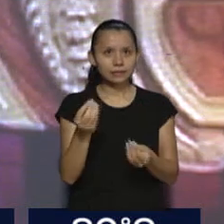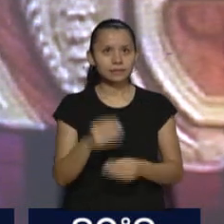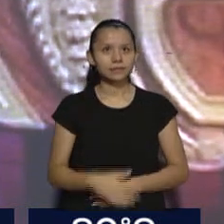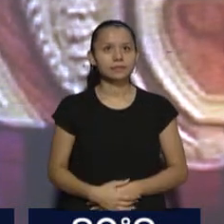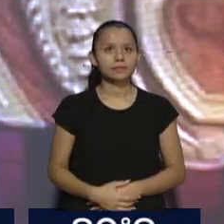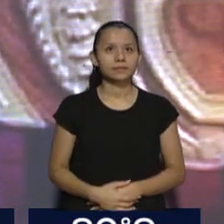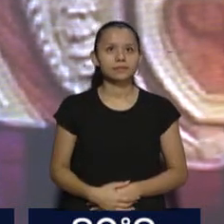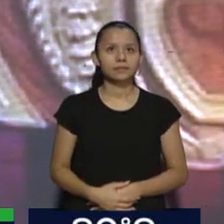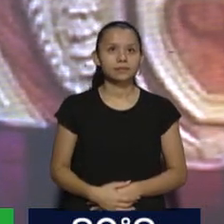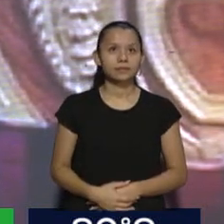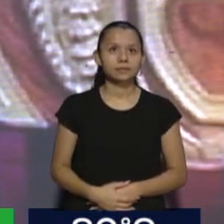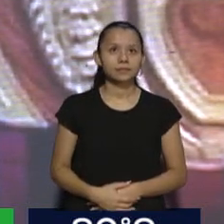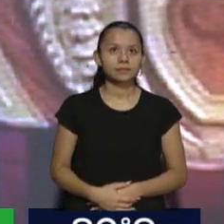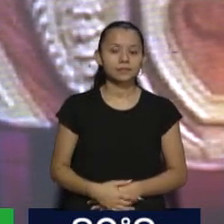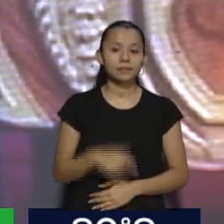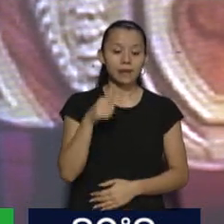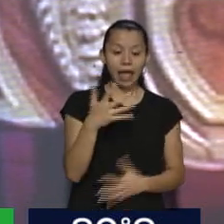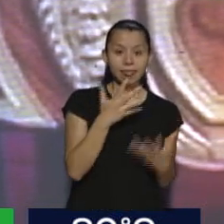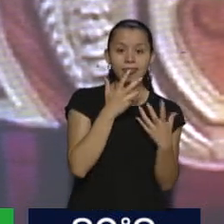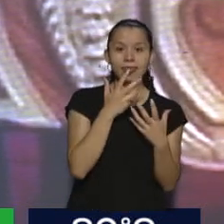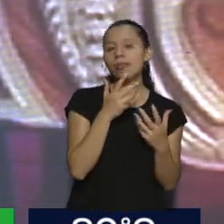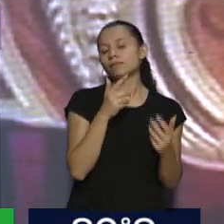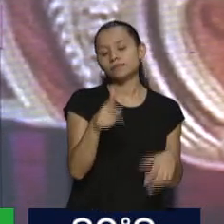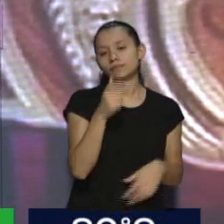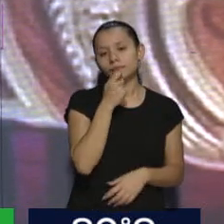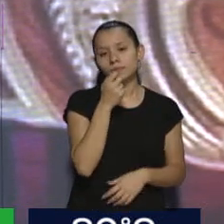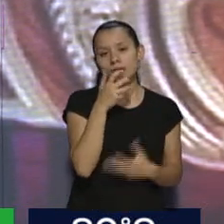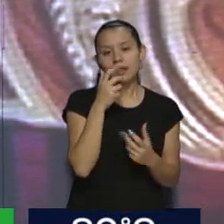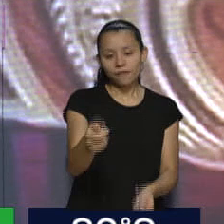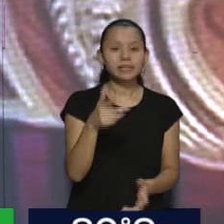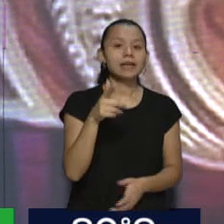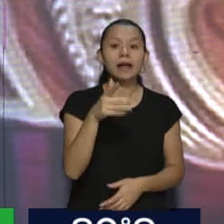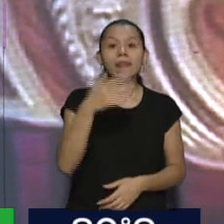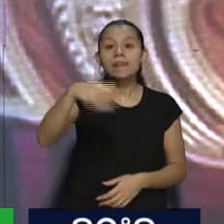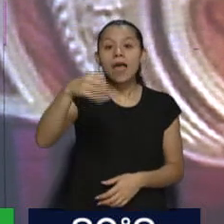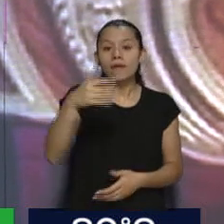caso es el gobierno argentino, y le tienen que decir,